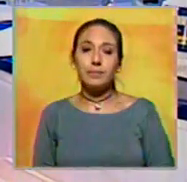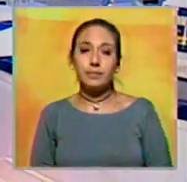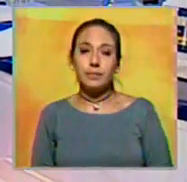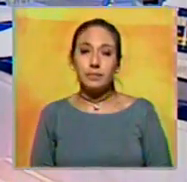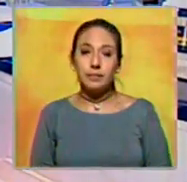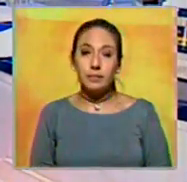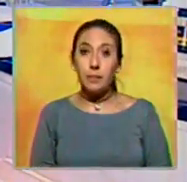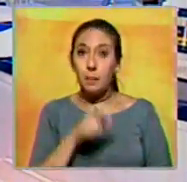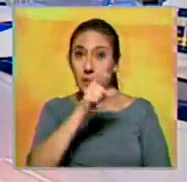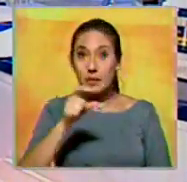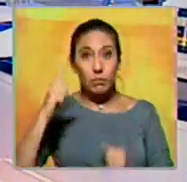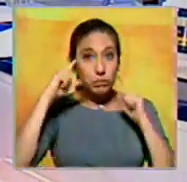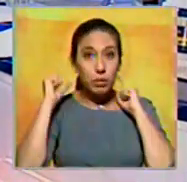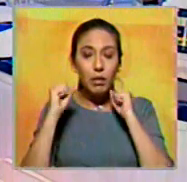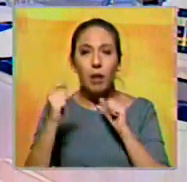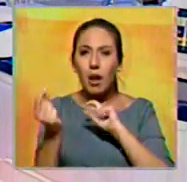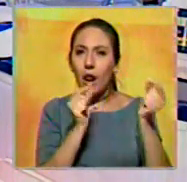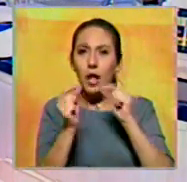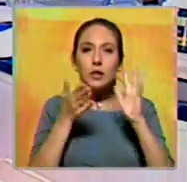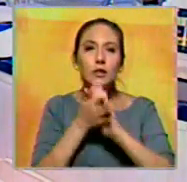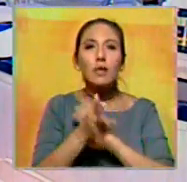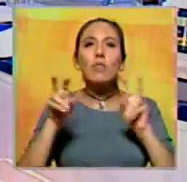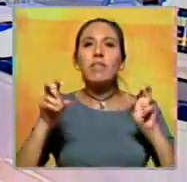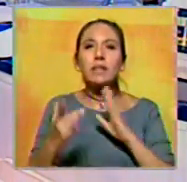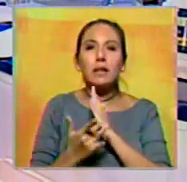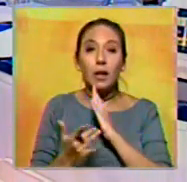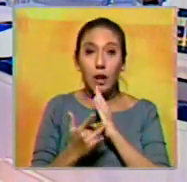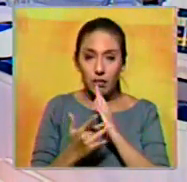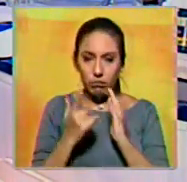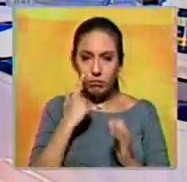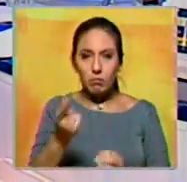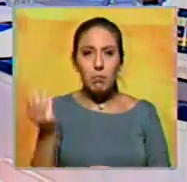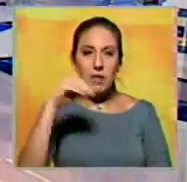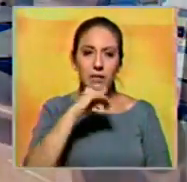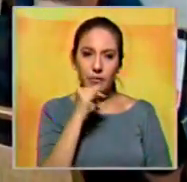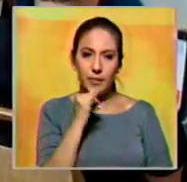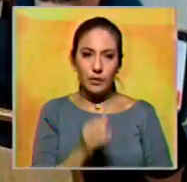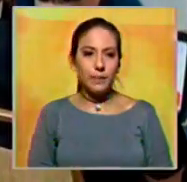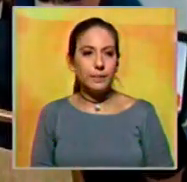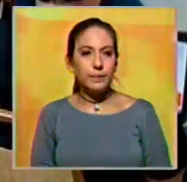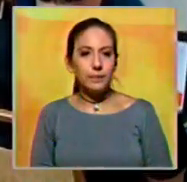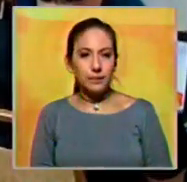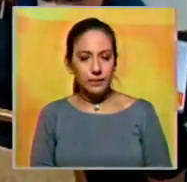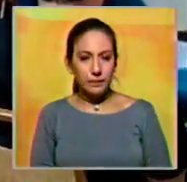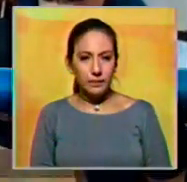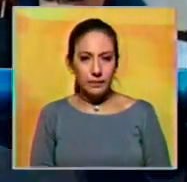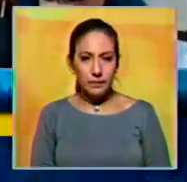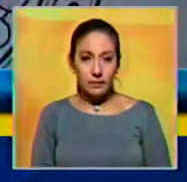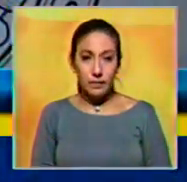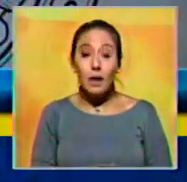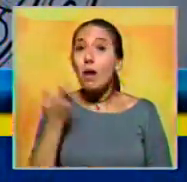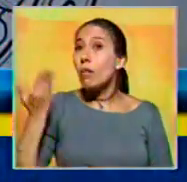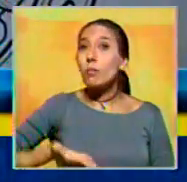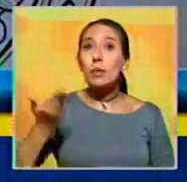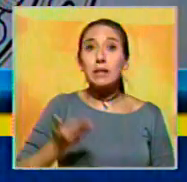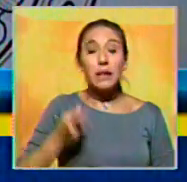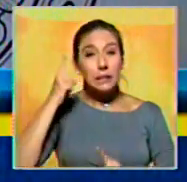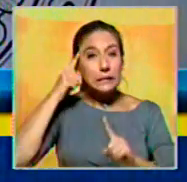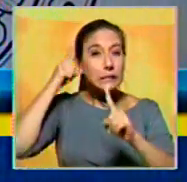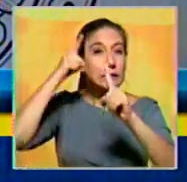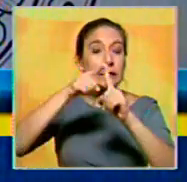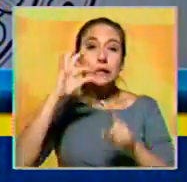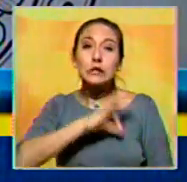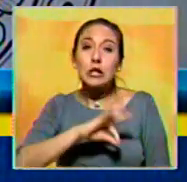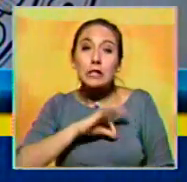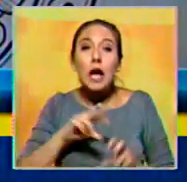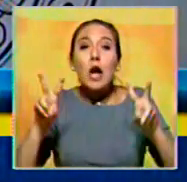especialistas disertan sobre las nuevas tecnologías. Ana María Presilla nos amplía. Para Coveco es fundamental el enfoque social que le dan el